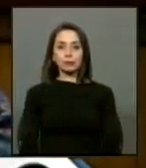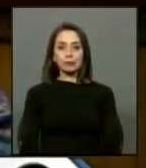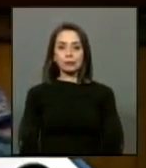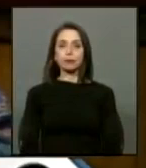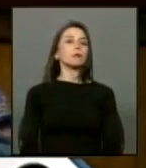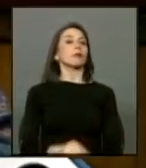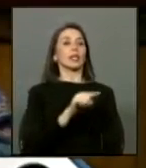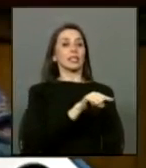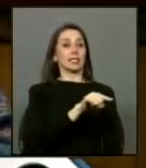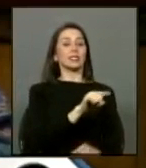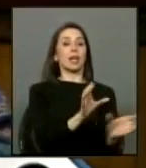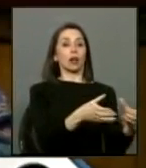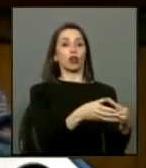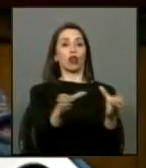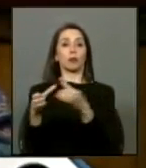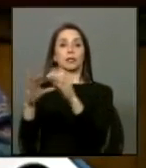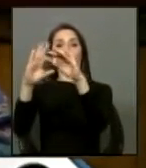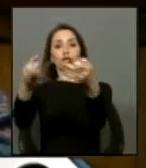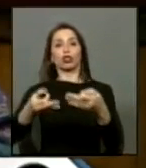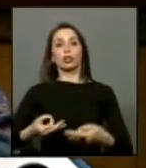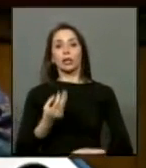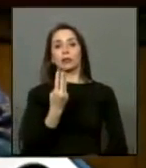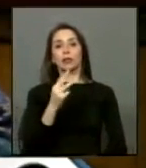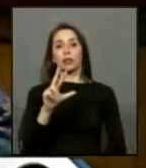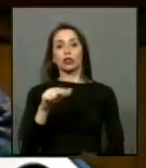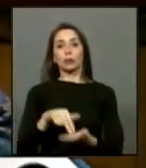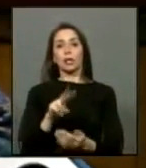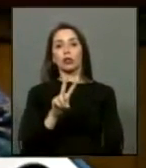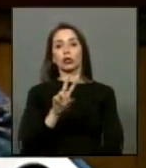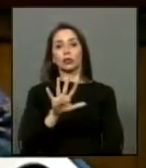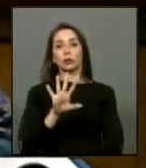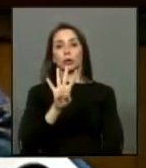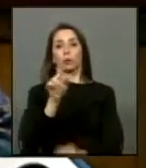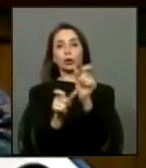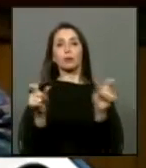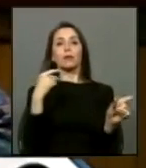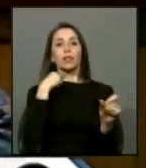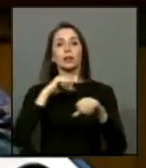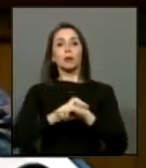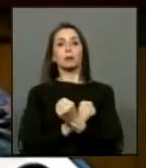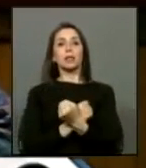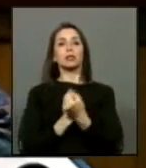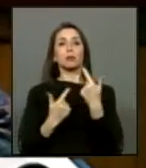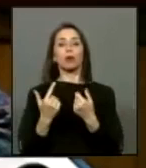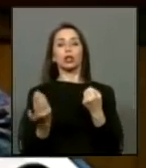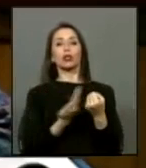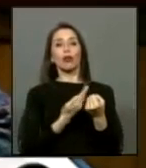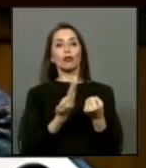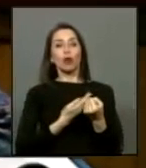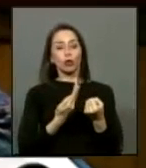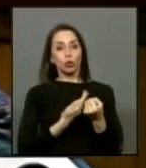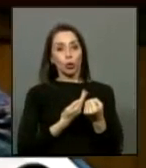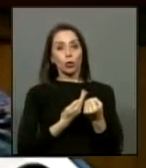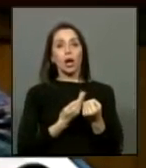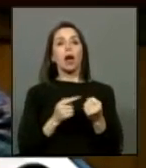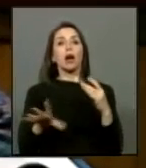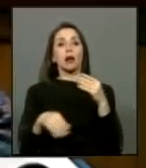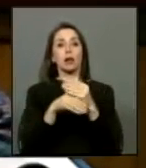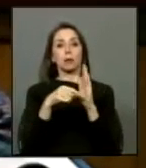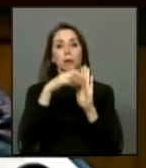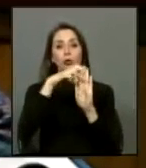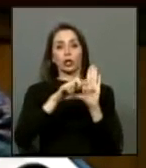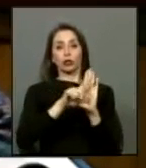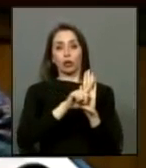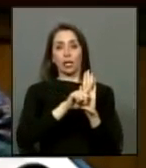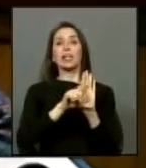Ambas instancias calificaron un total de 38.254 víctimas de prisión política y tortura. Agrega el mensaje que,